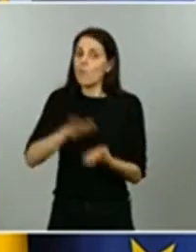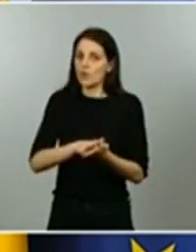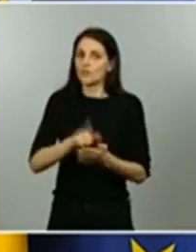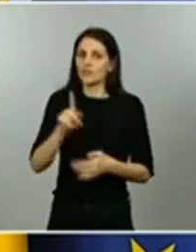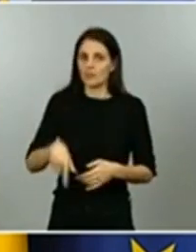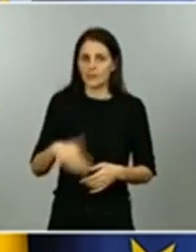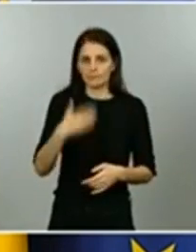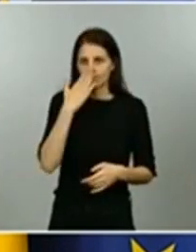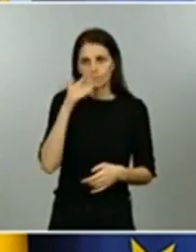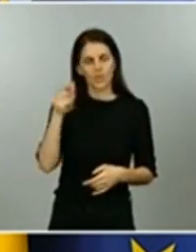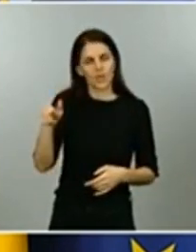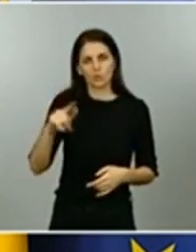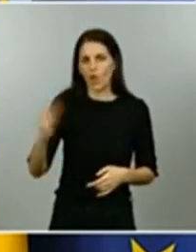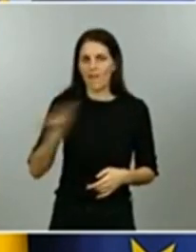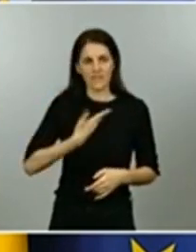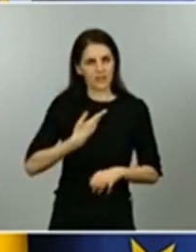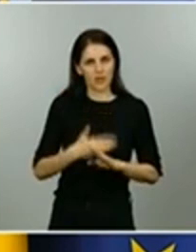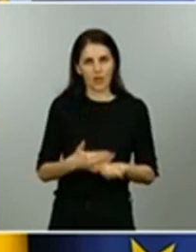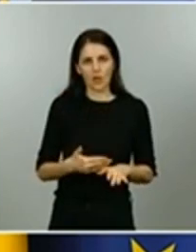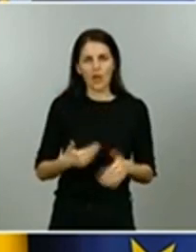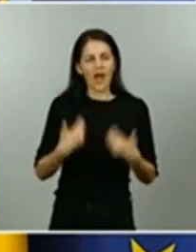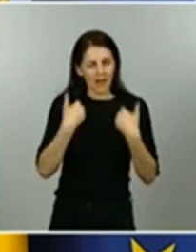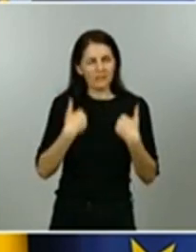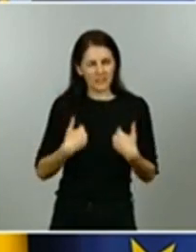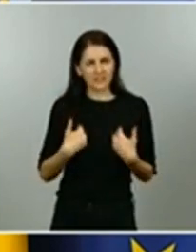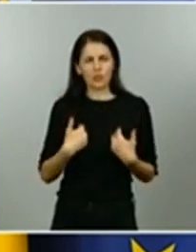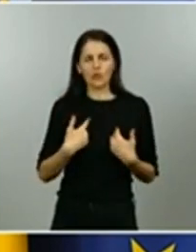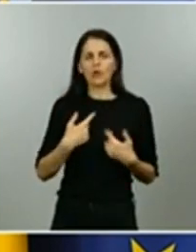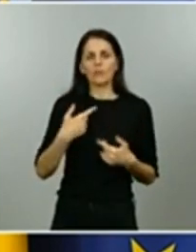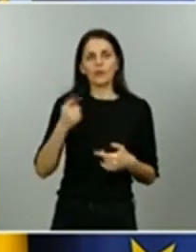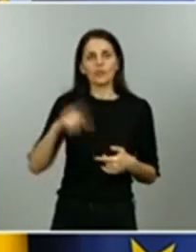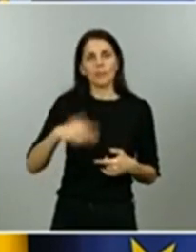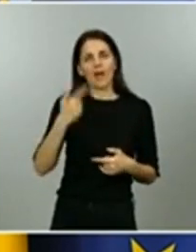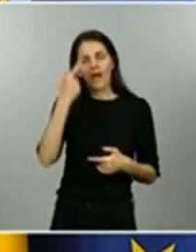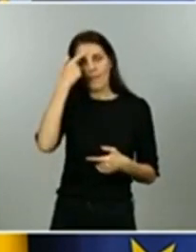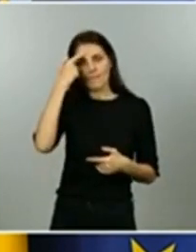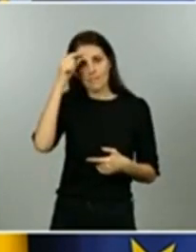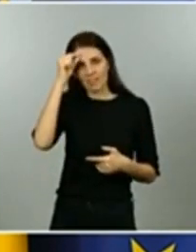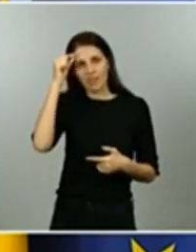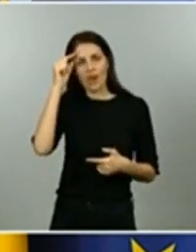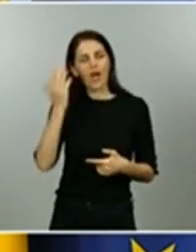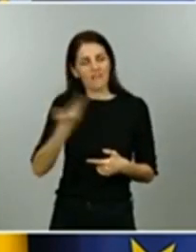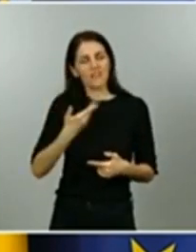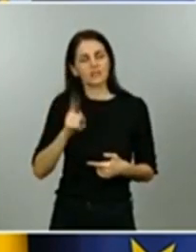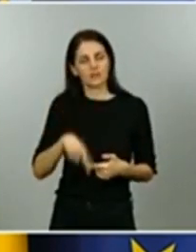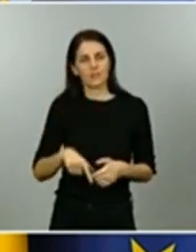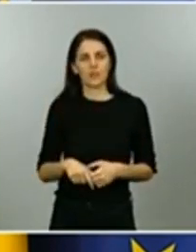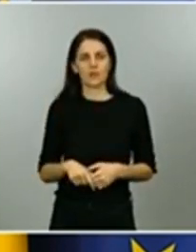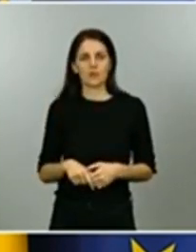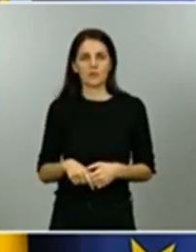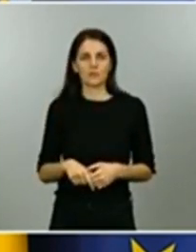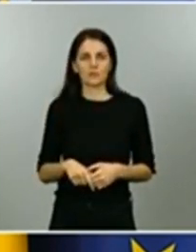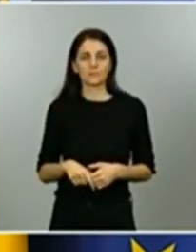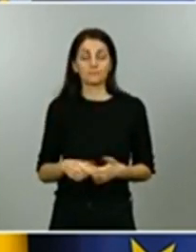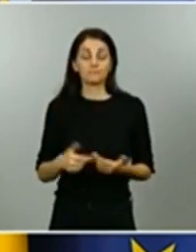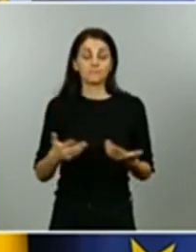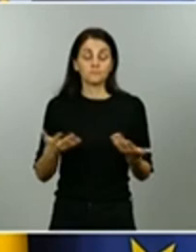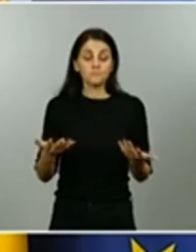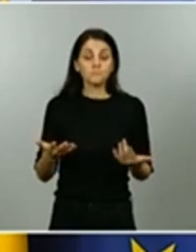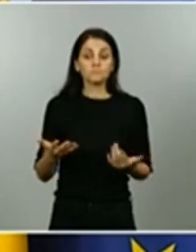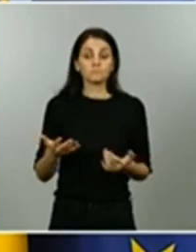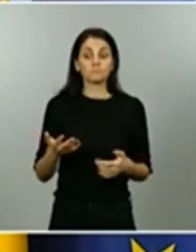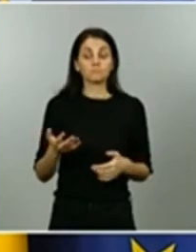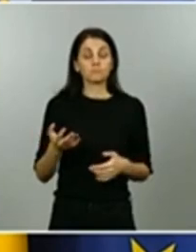nivel físico mucha y a nivel mental mucha sí que es cierto que por otro lado los profesionales